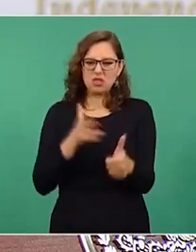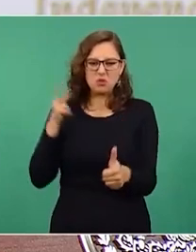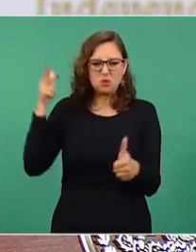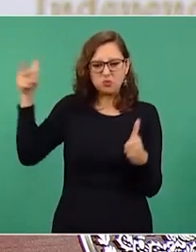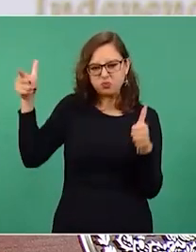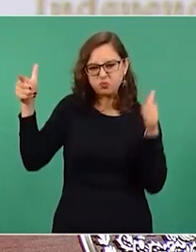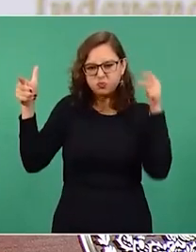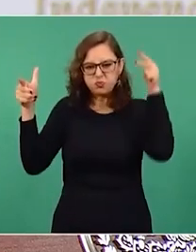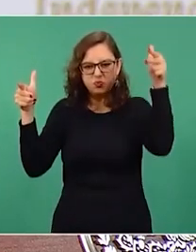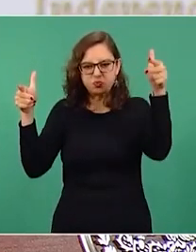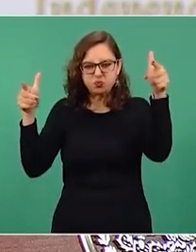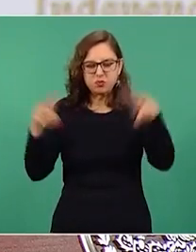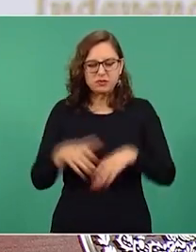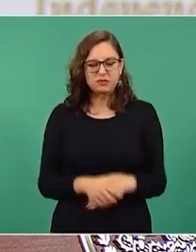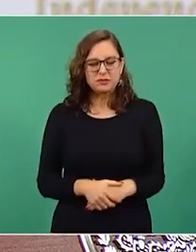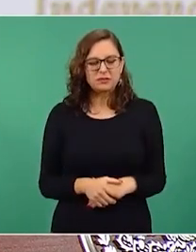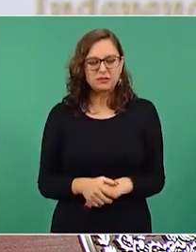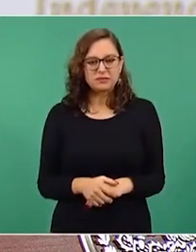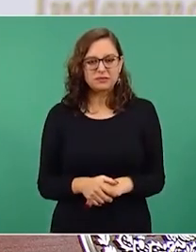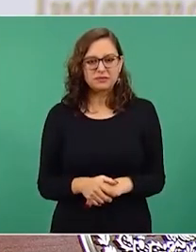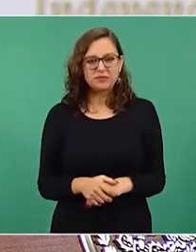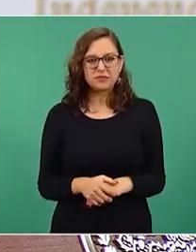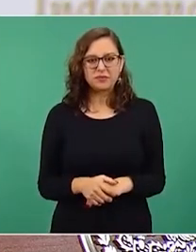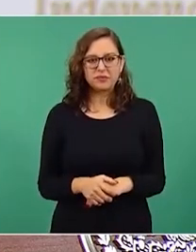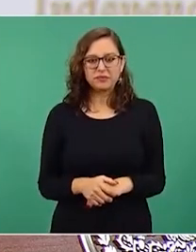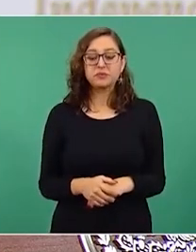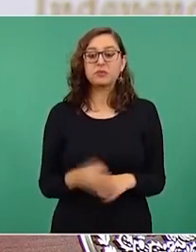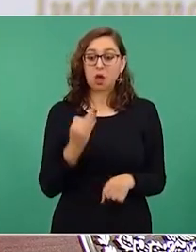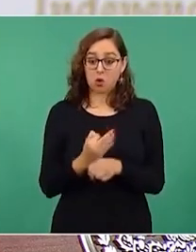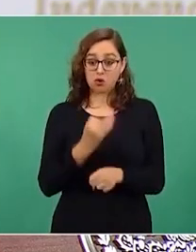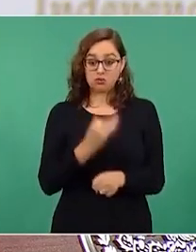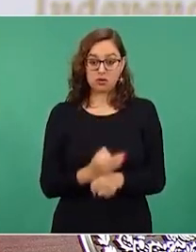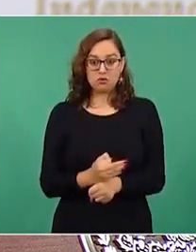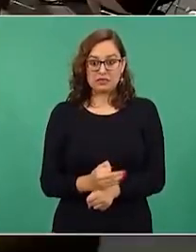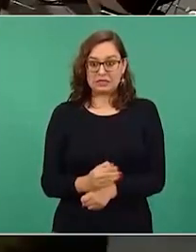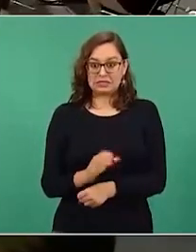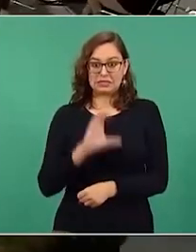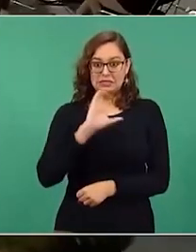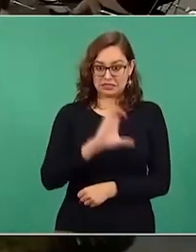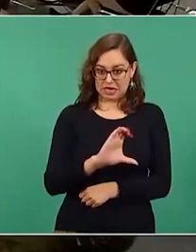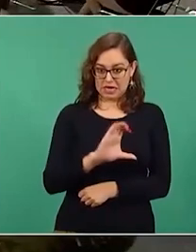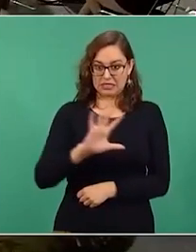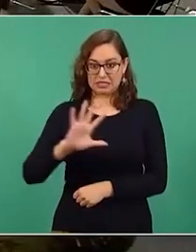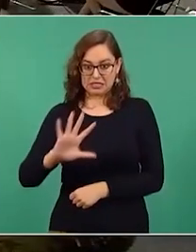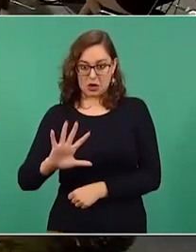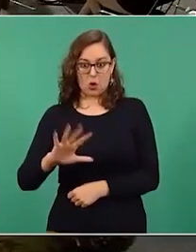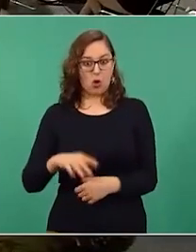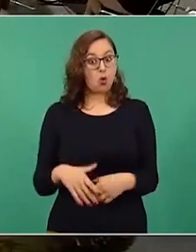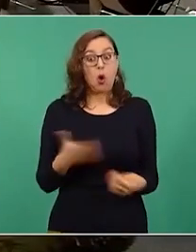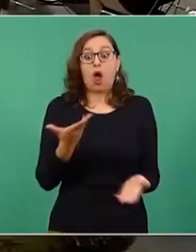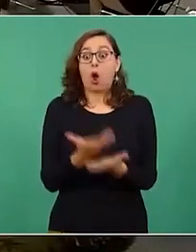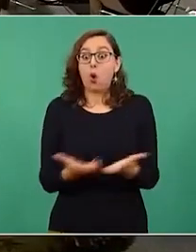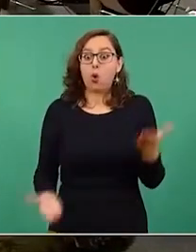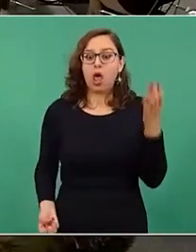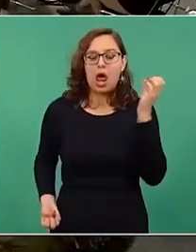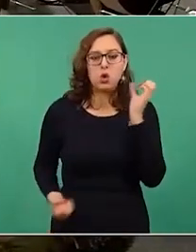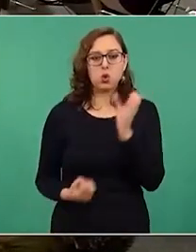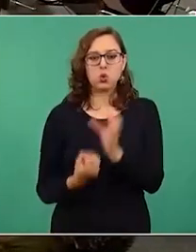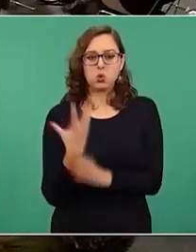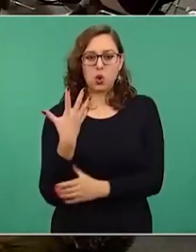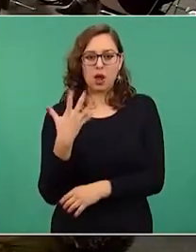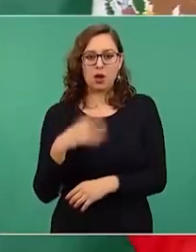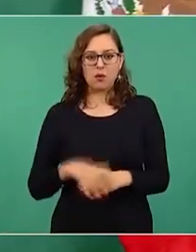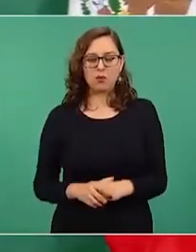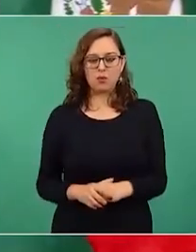así es C, ¿verdad? Porque hasta ahorita el C5, pero este es como mi reloj,